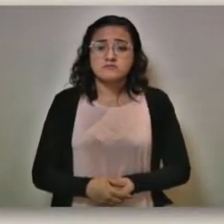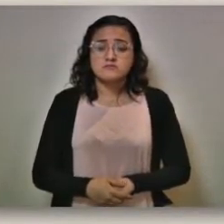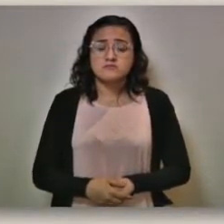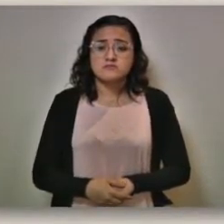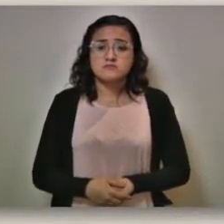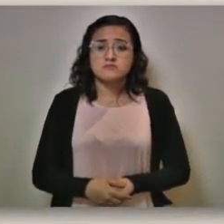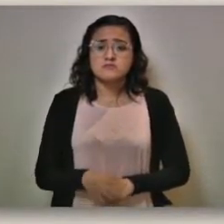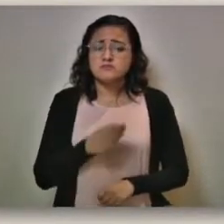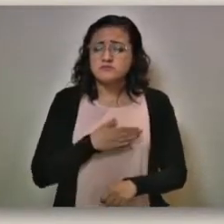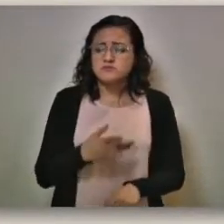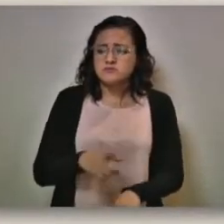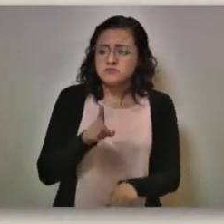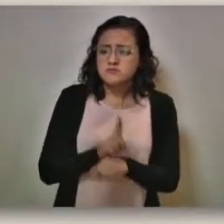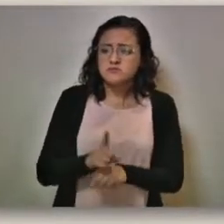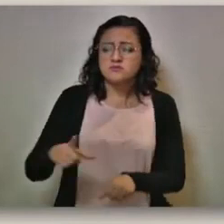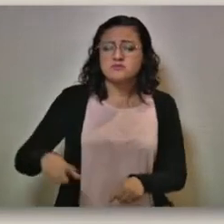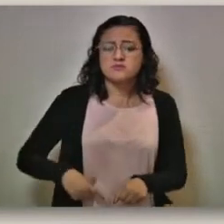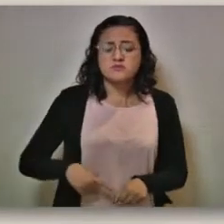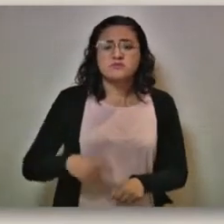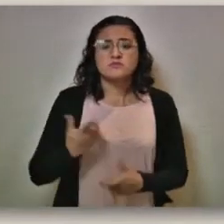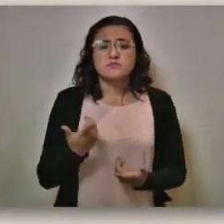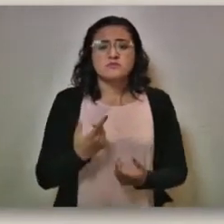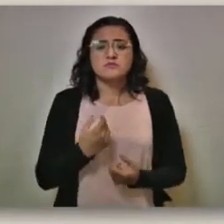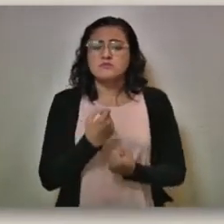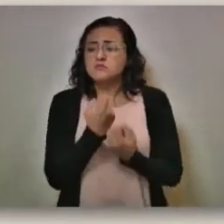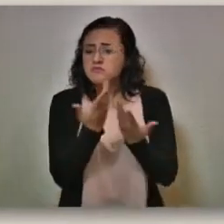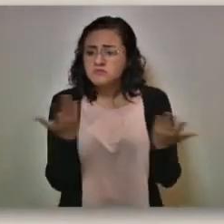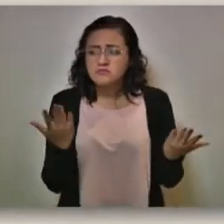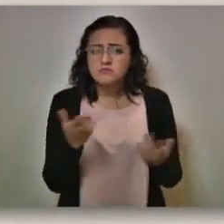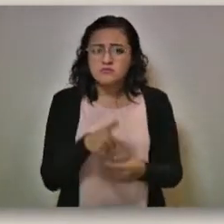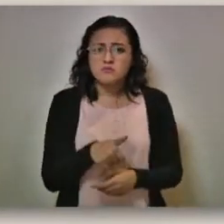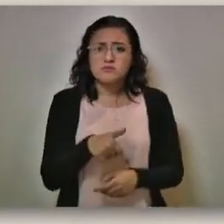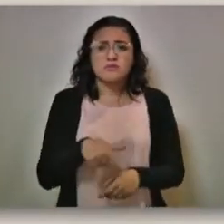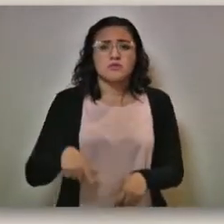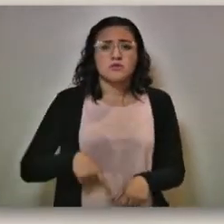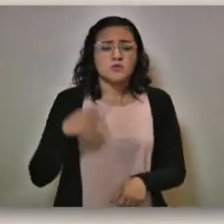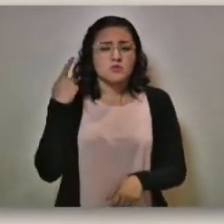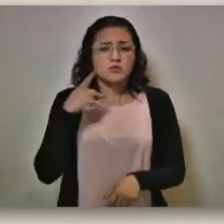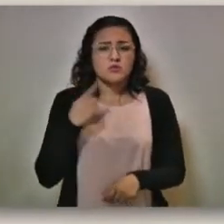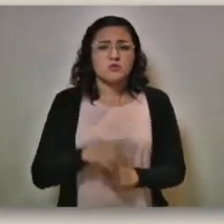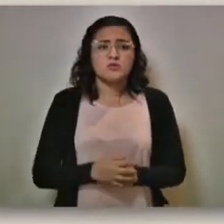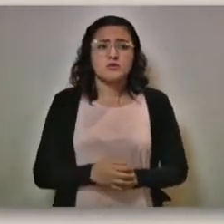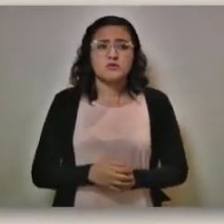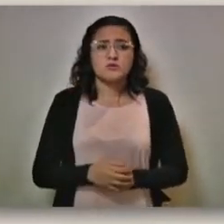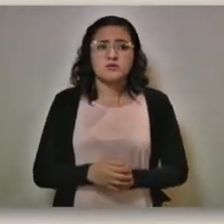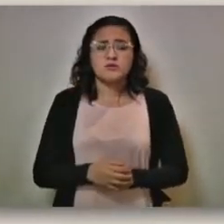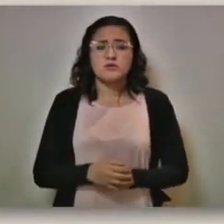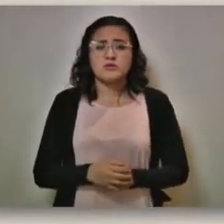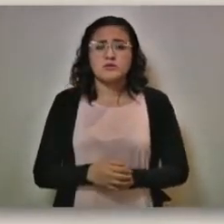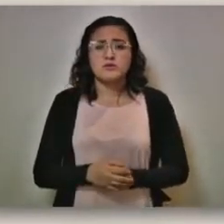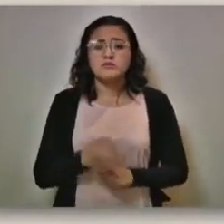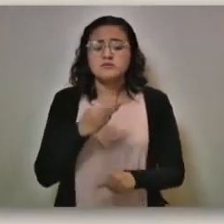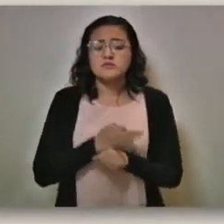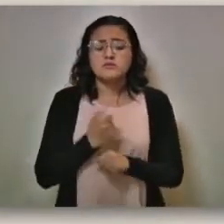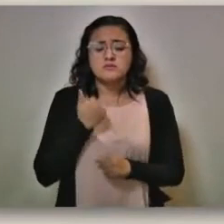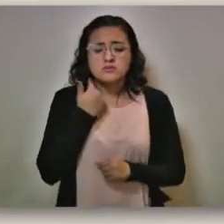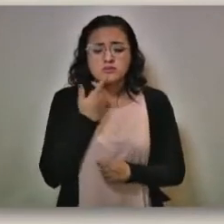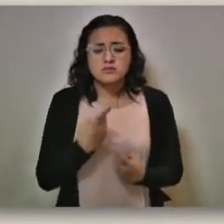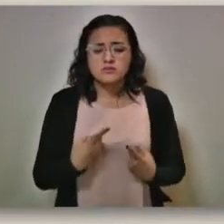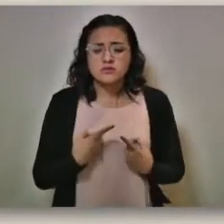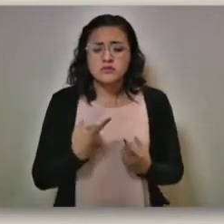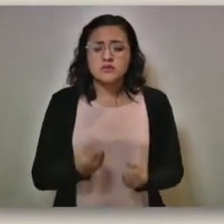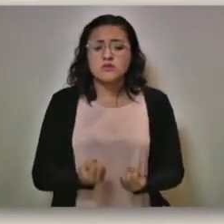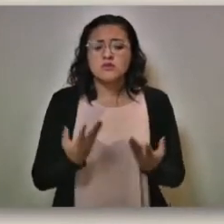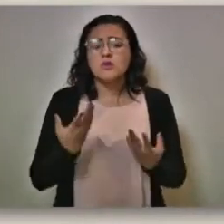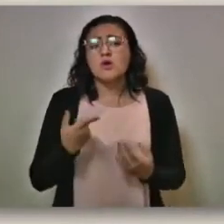Buenos días, gobernador, y a los demás funcionarios del gobierno de Puebla. Queríamos saber cuál es la